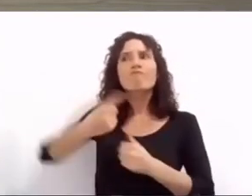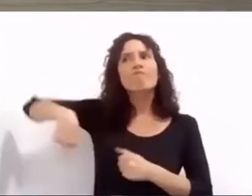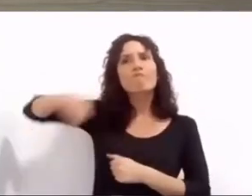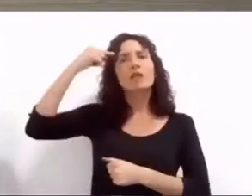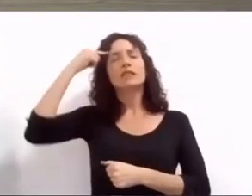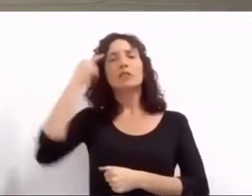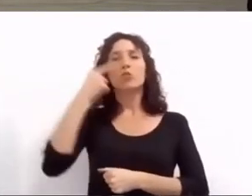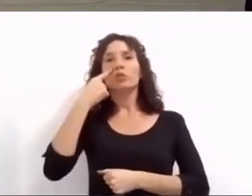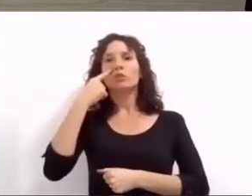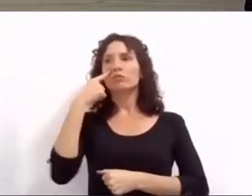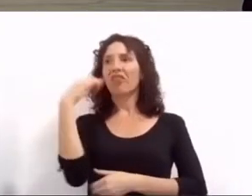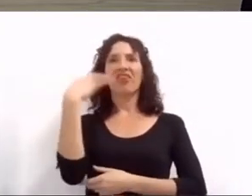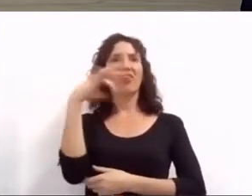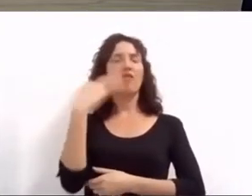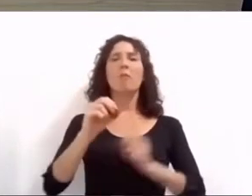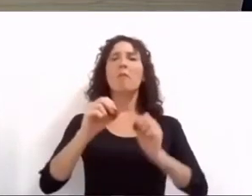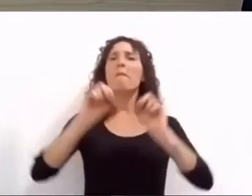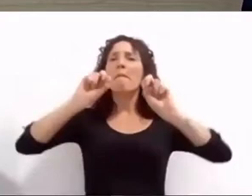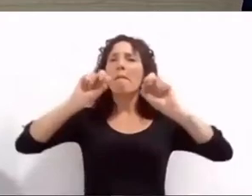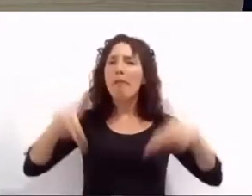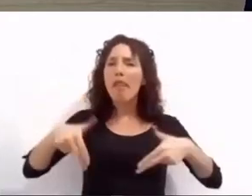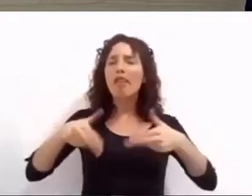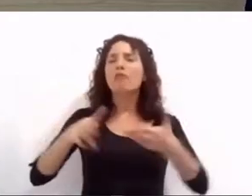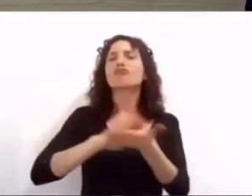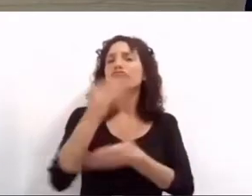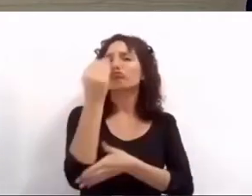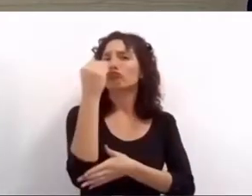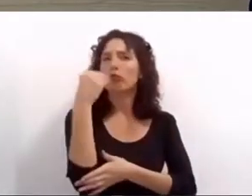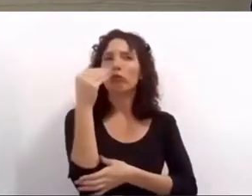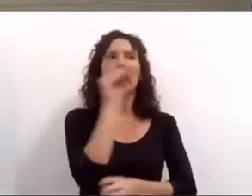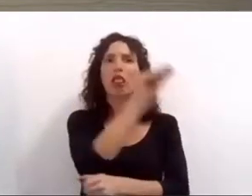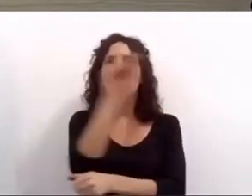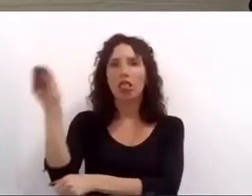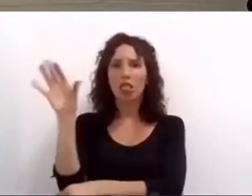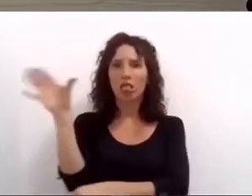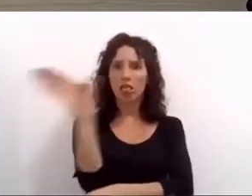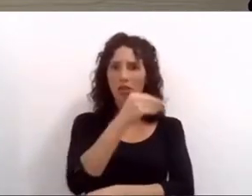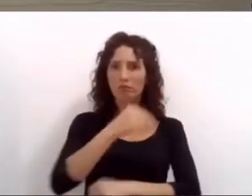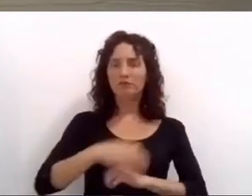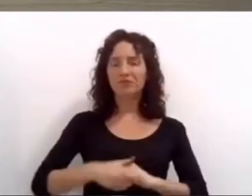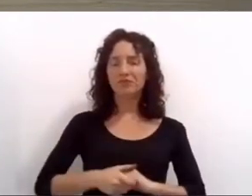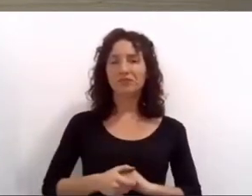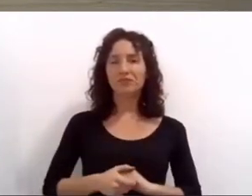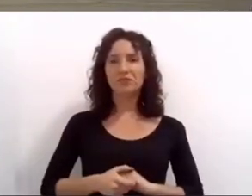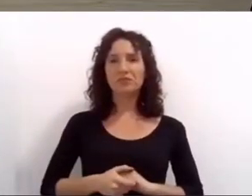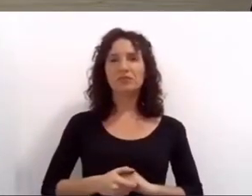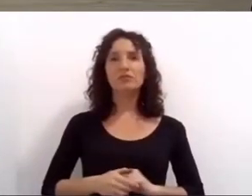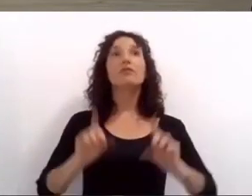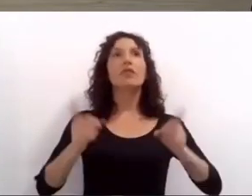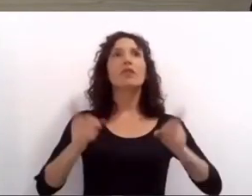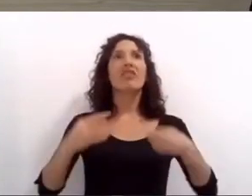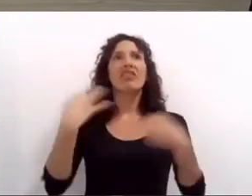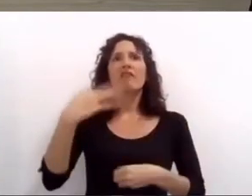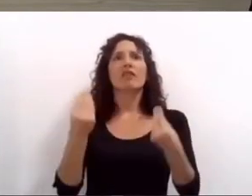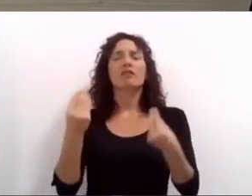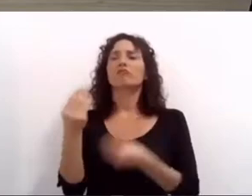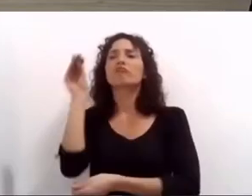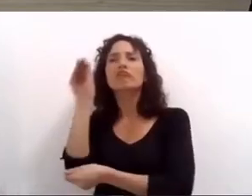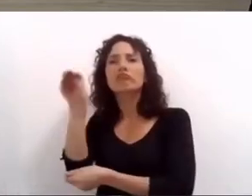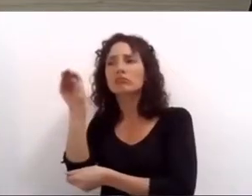e innovar en el sistema alimentario y en la calidad nutricional también hizo pacientes la necesidad de mejorar esa nutrición